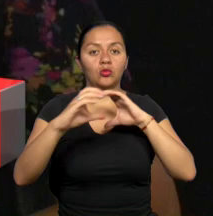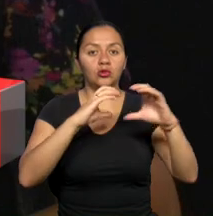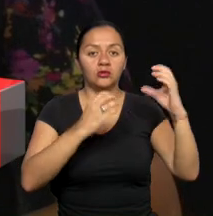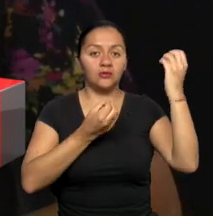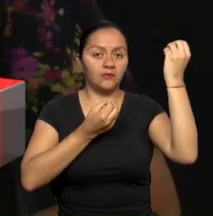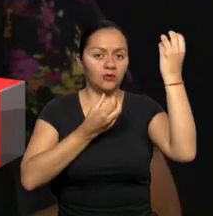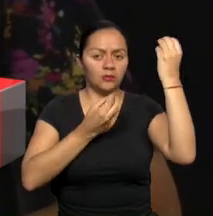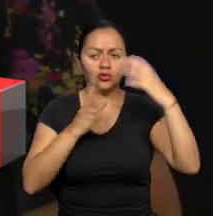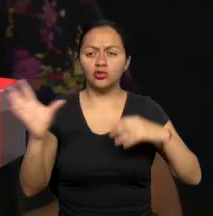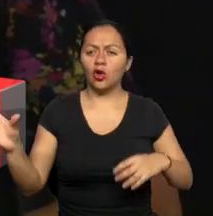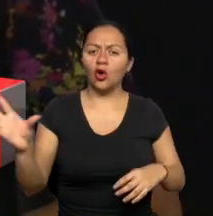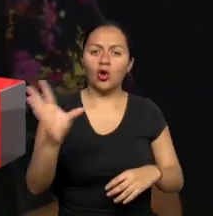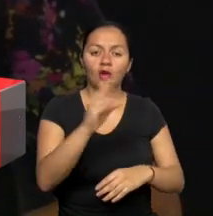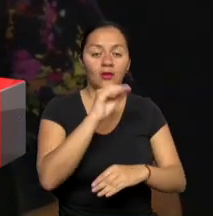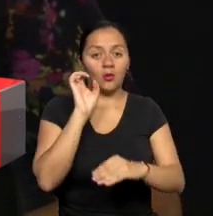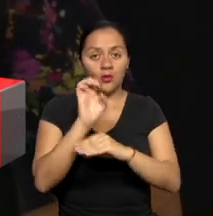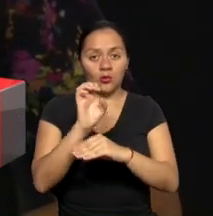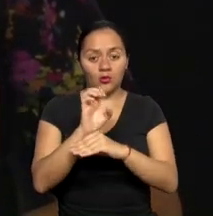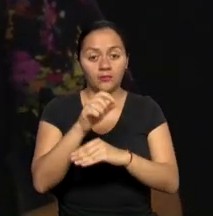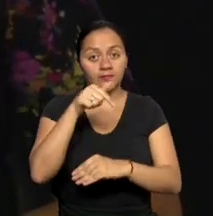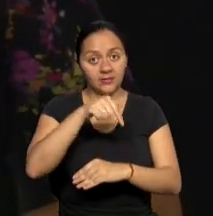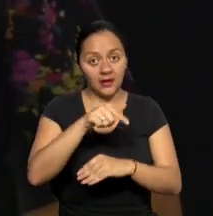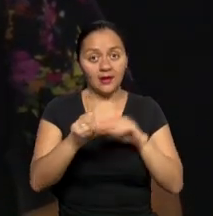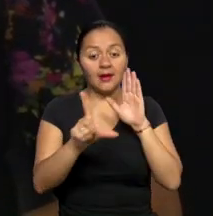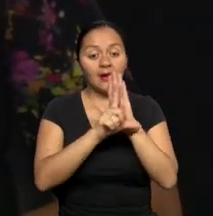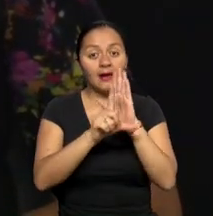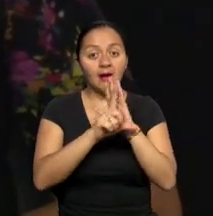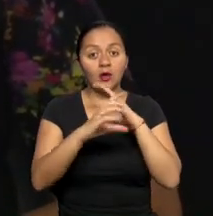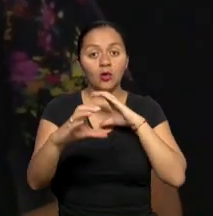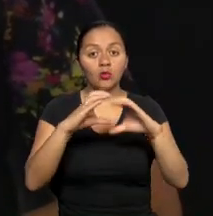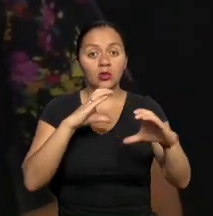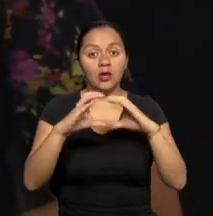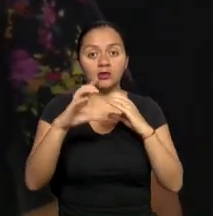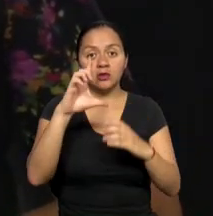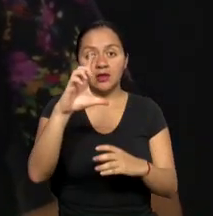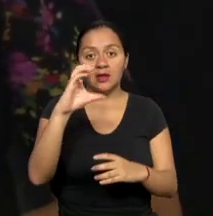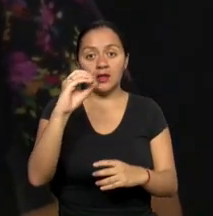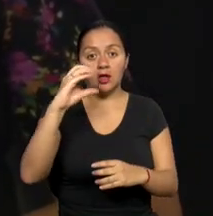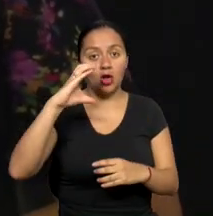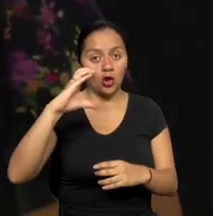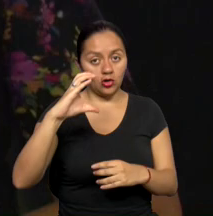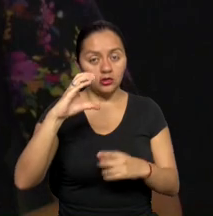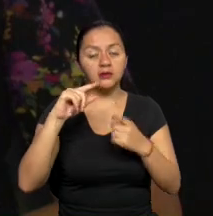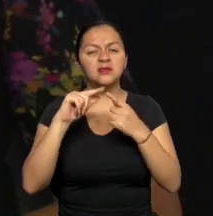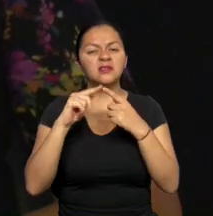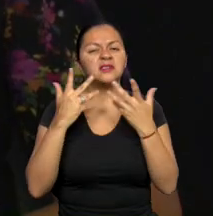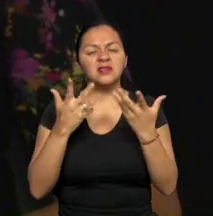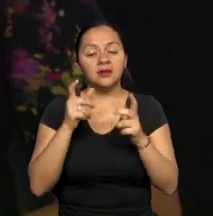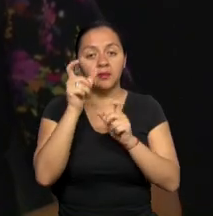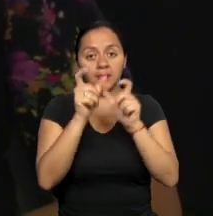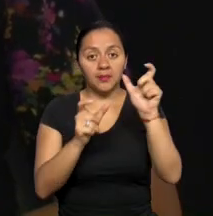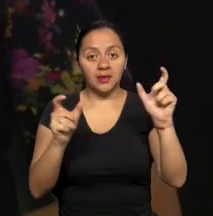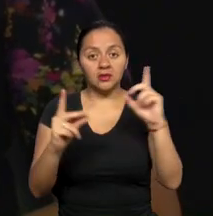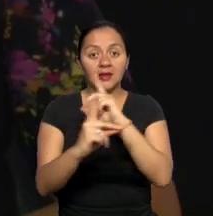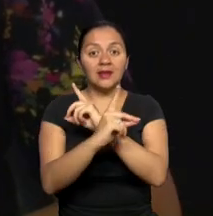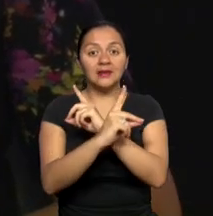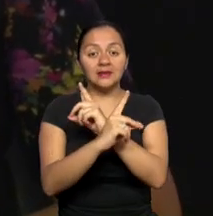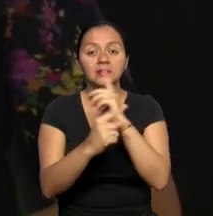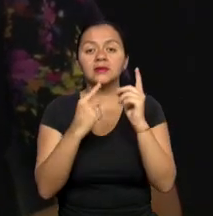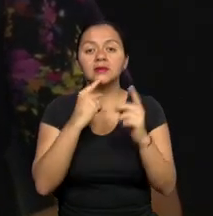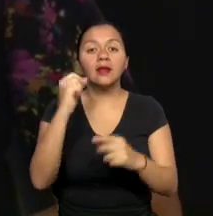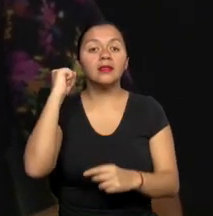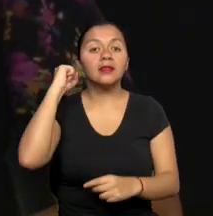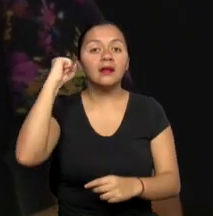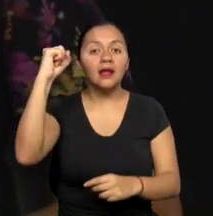ciudadanas. Y ahí, esta ley ciudadana, la ley de comunicación, señala que las personas con discapacidad tienen el derecho